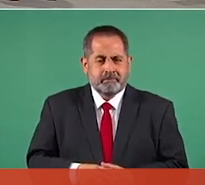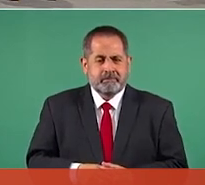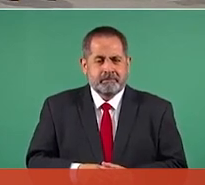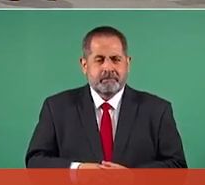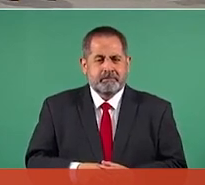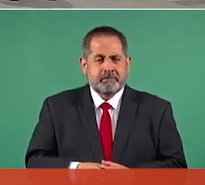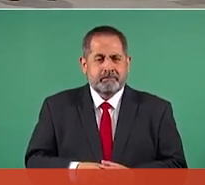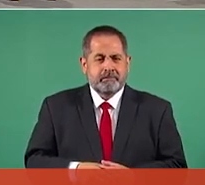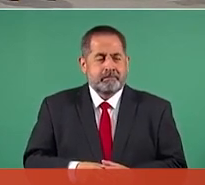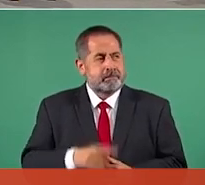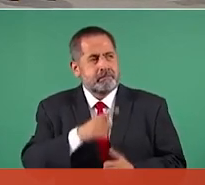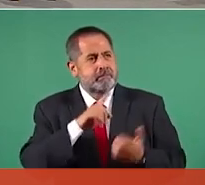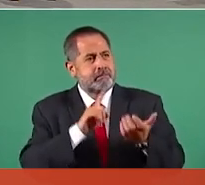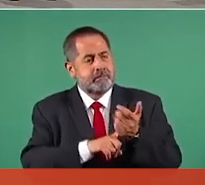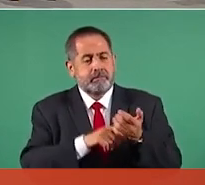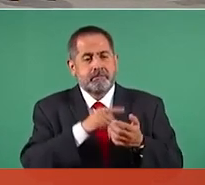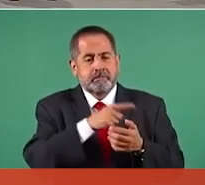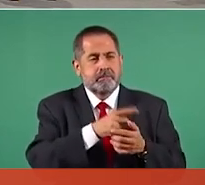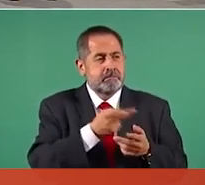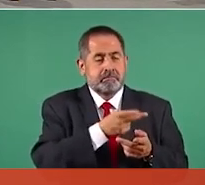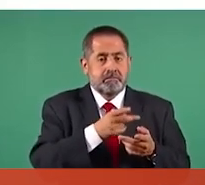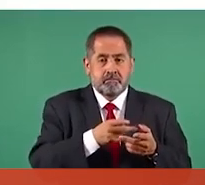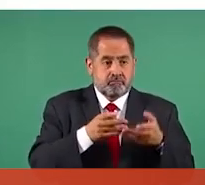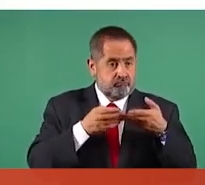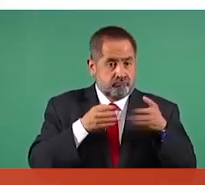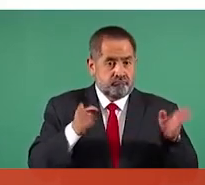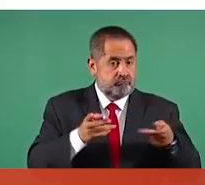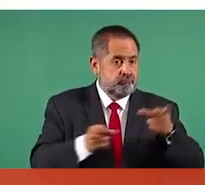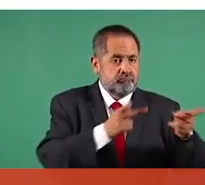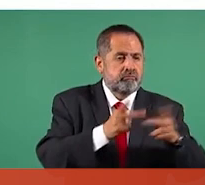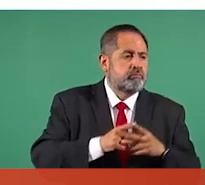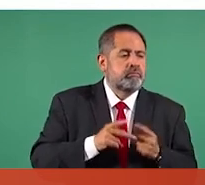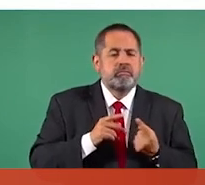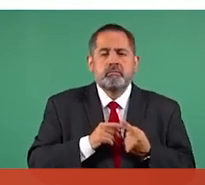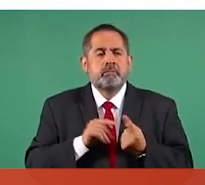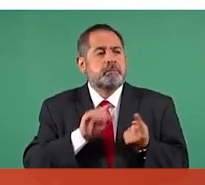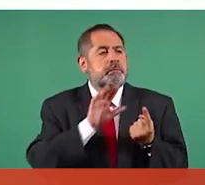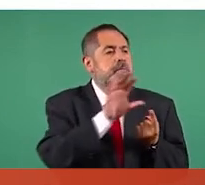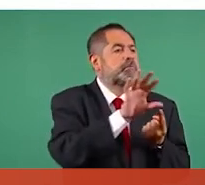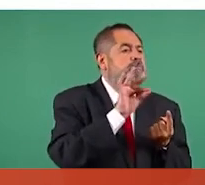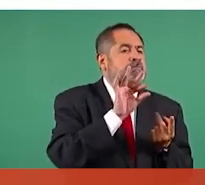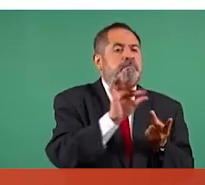Hay que ver si es abierta o, porque no es lo mismo preguntar